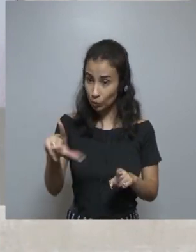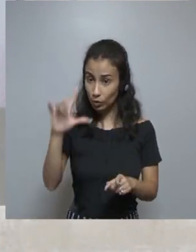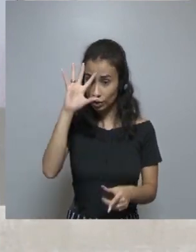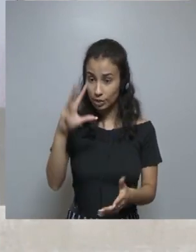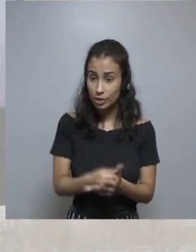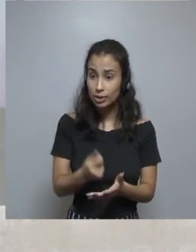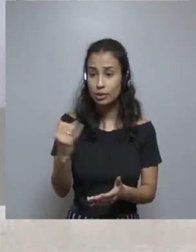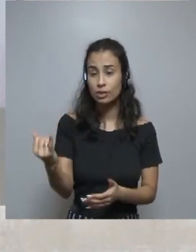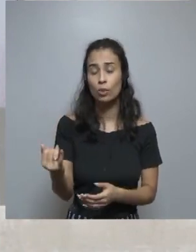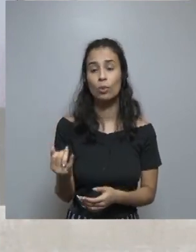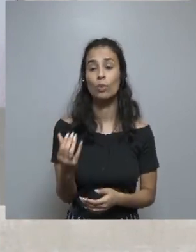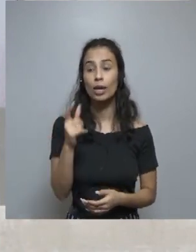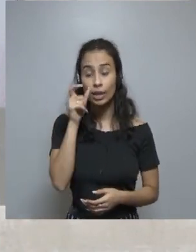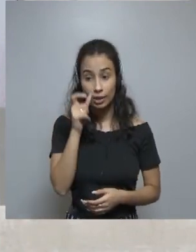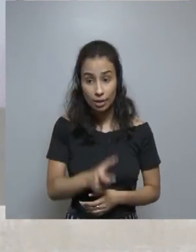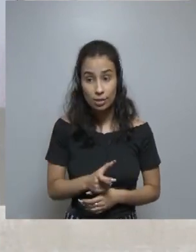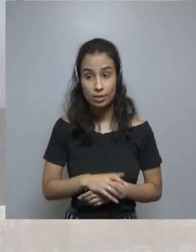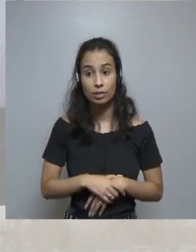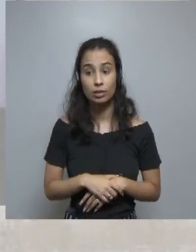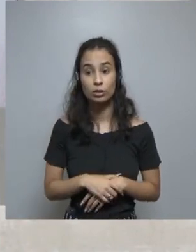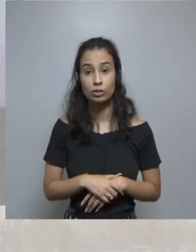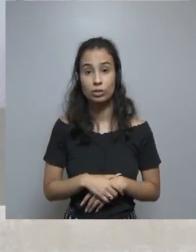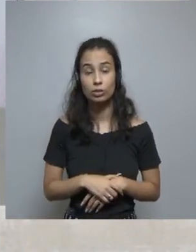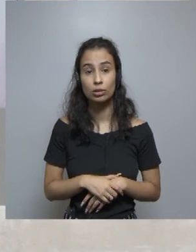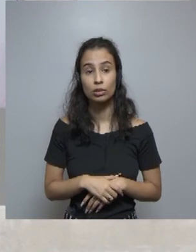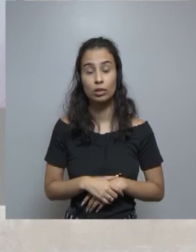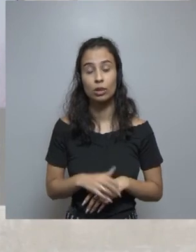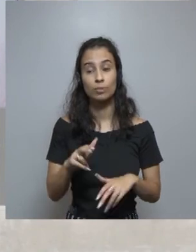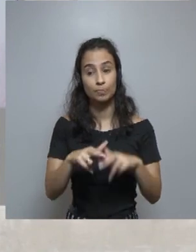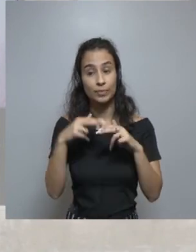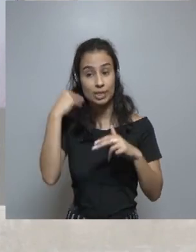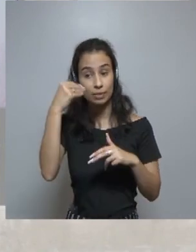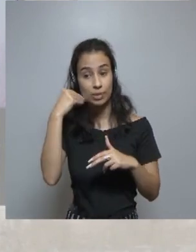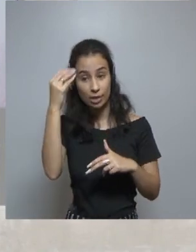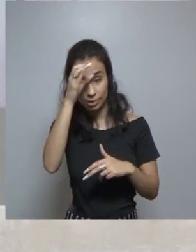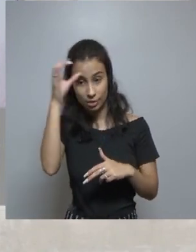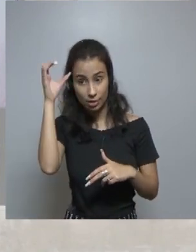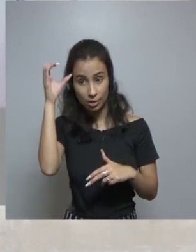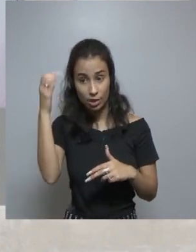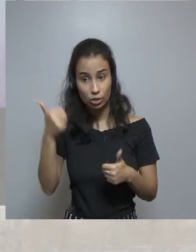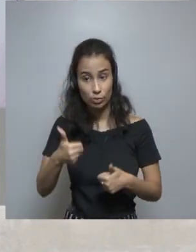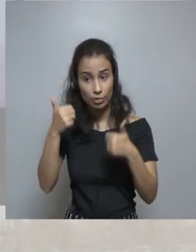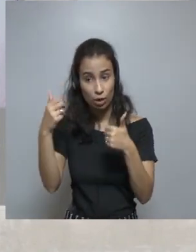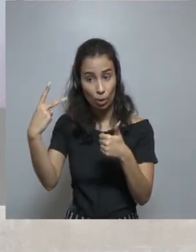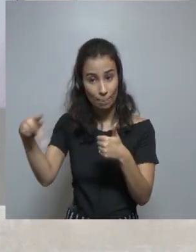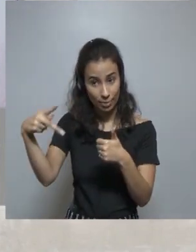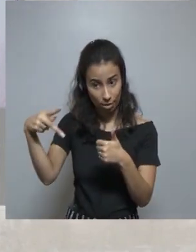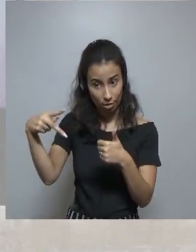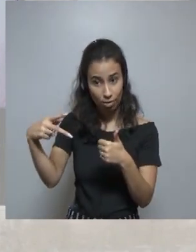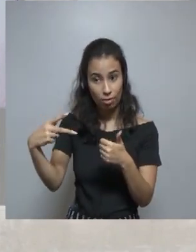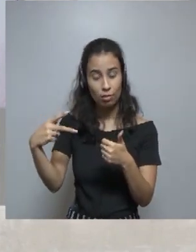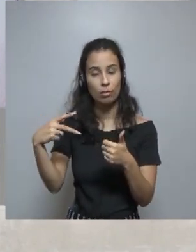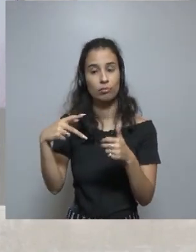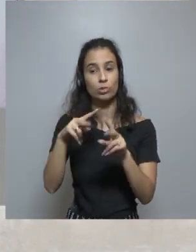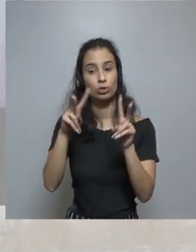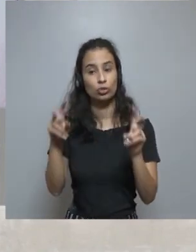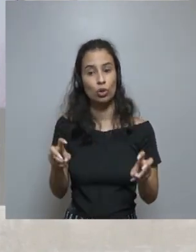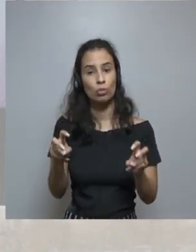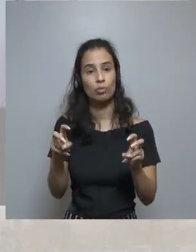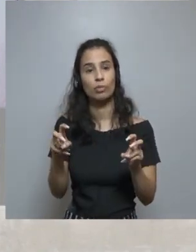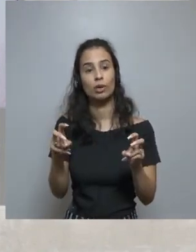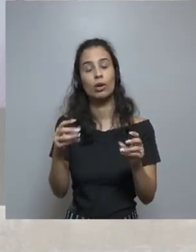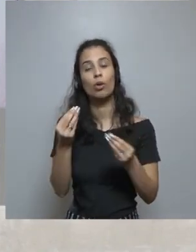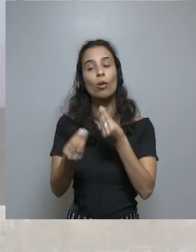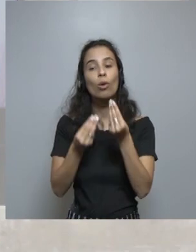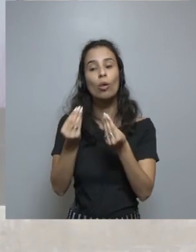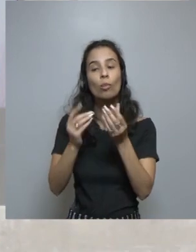Otra decisión interesante, con base en la experiencia del usuario, tiene